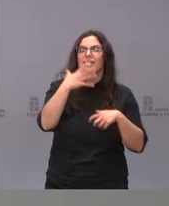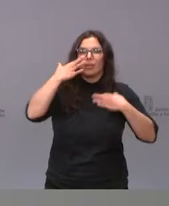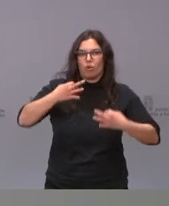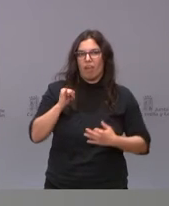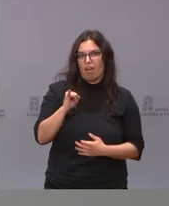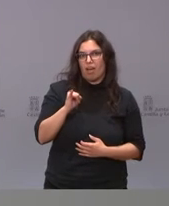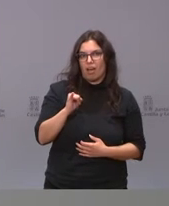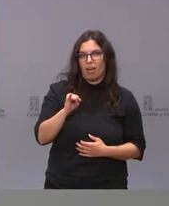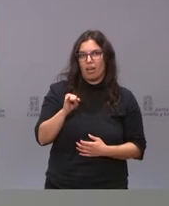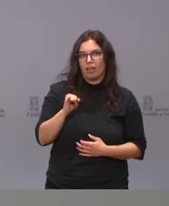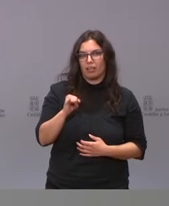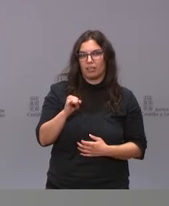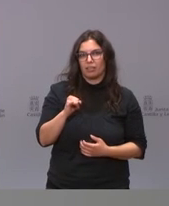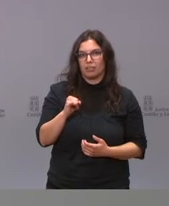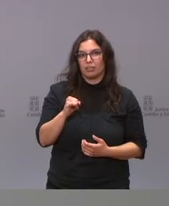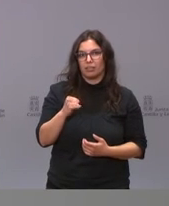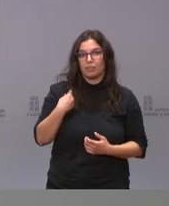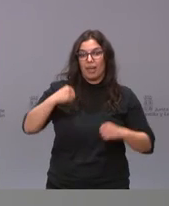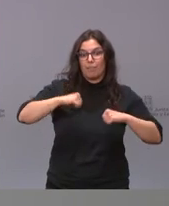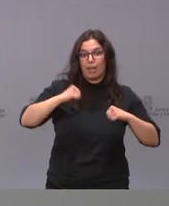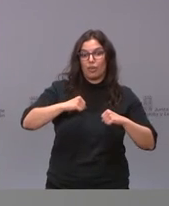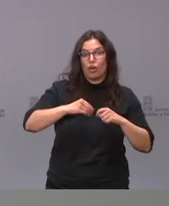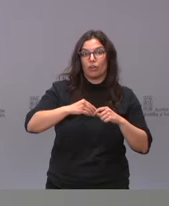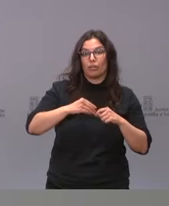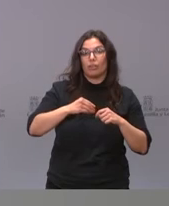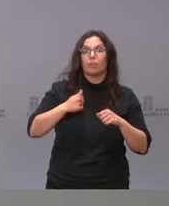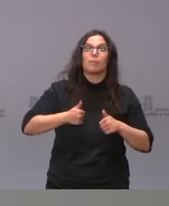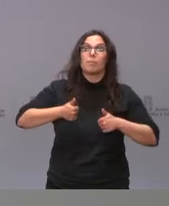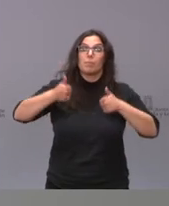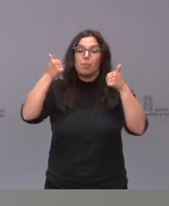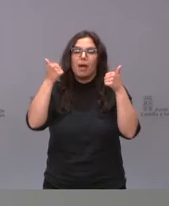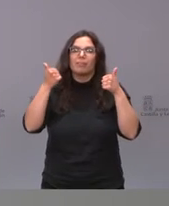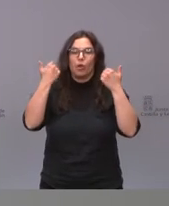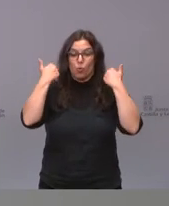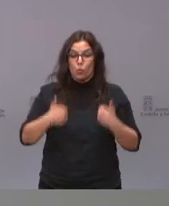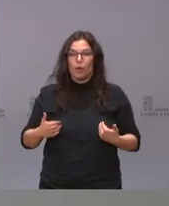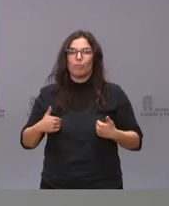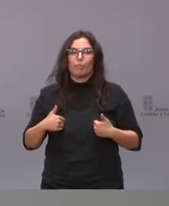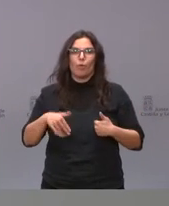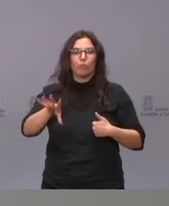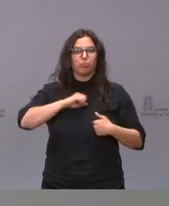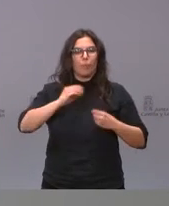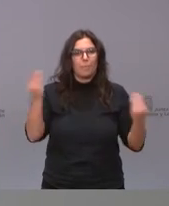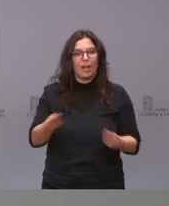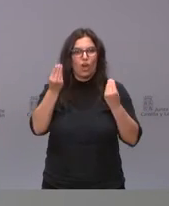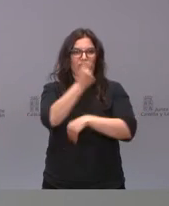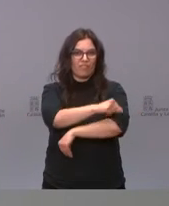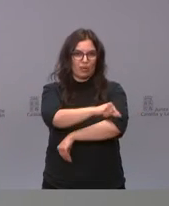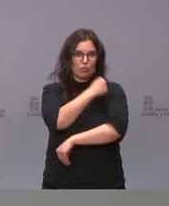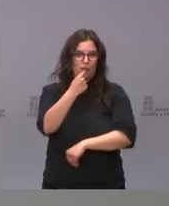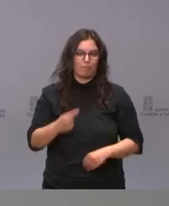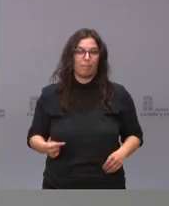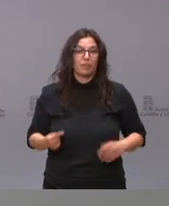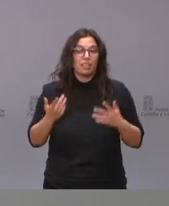más seguro a medida que vas siendo más mayor por la reactogenidad frente a las a las vacunas de AstraZeneca